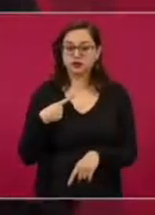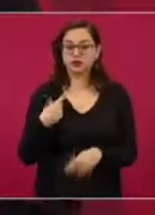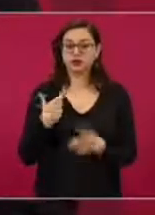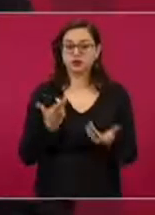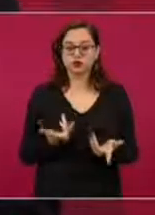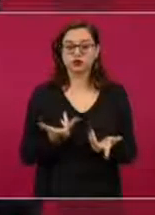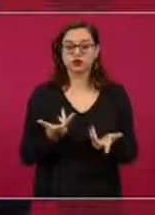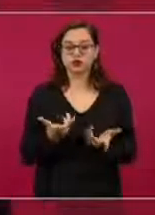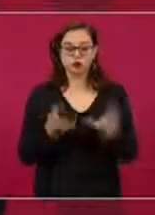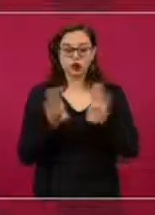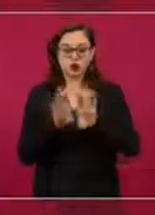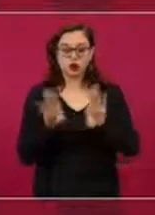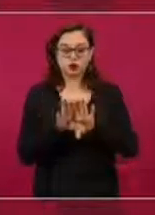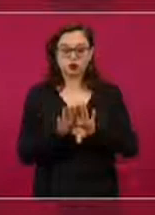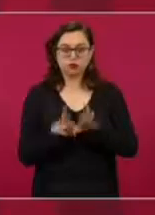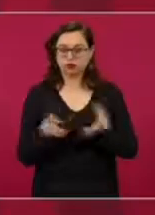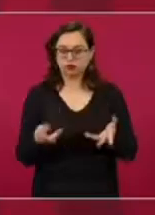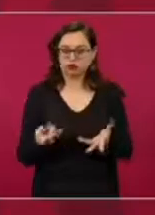adversarios.